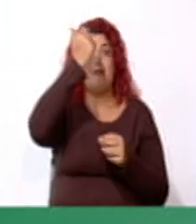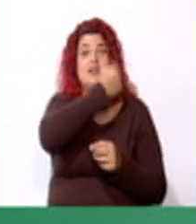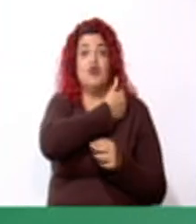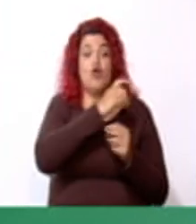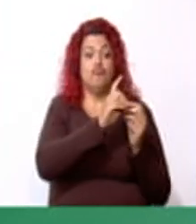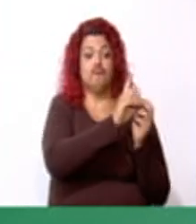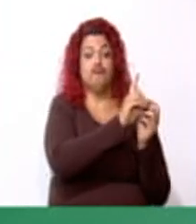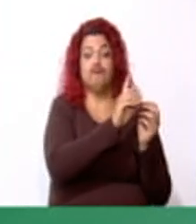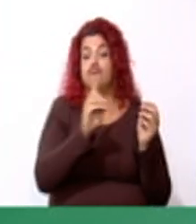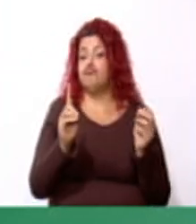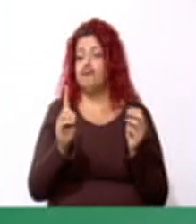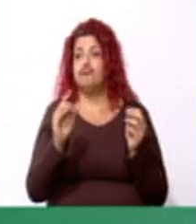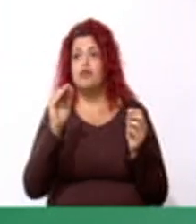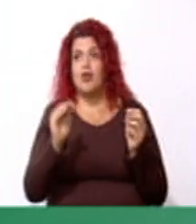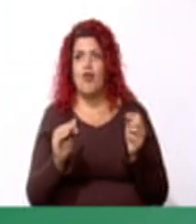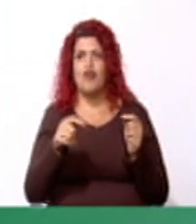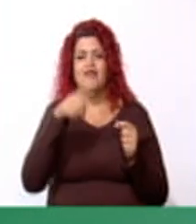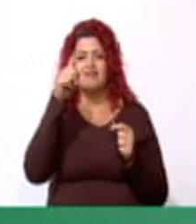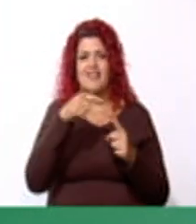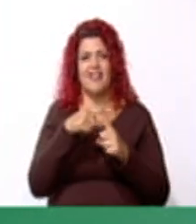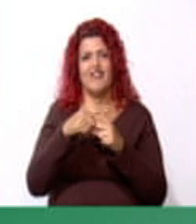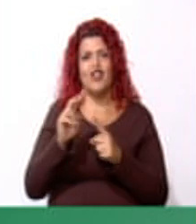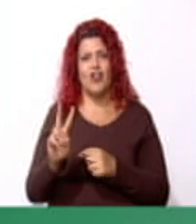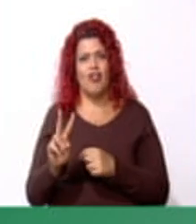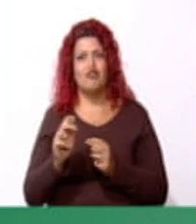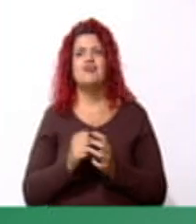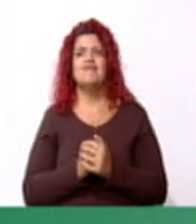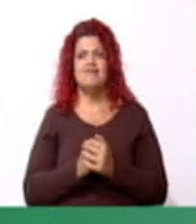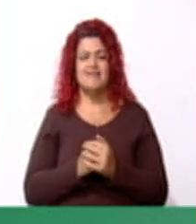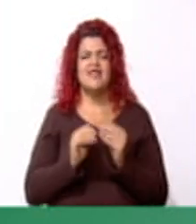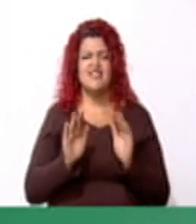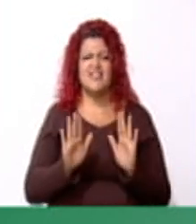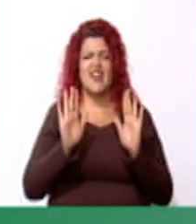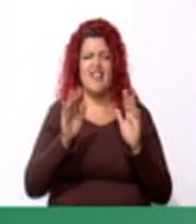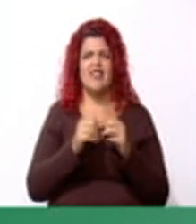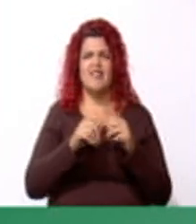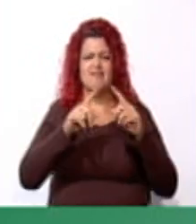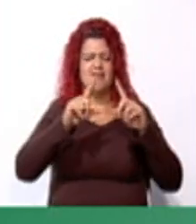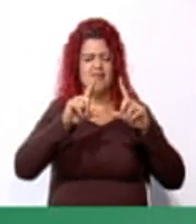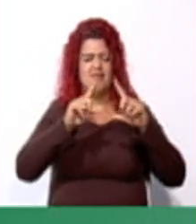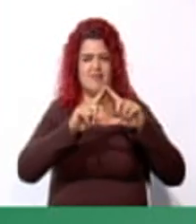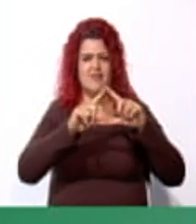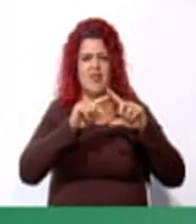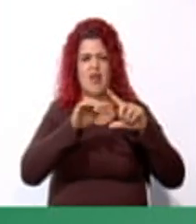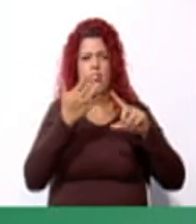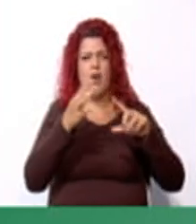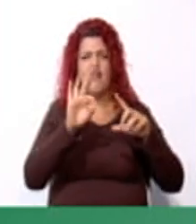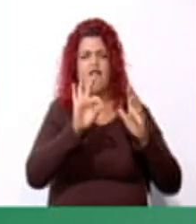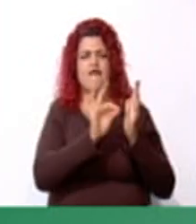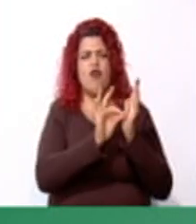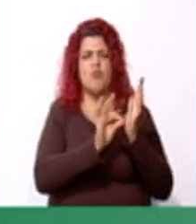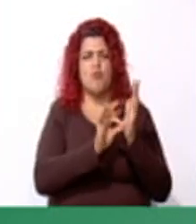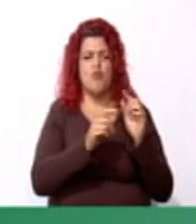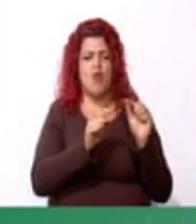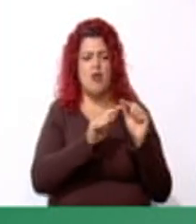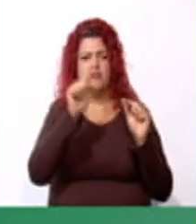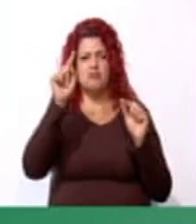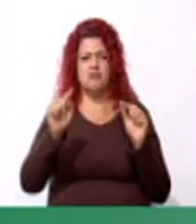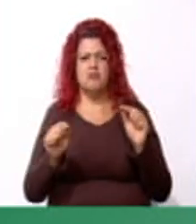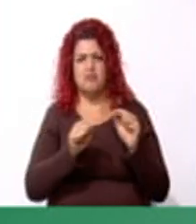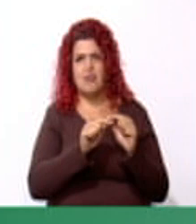entre dos. Excelente. Y ahora veamos cuál es la fórmula del triángulo. ¿Cuál era?